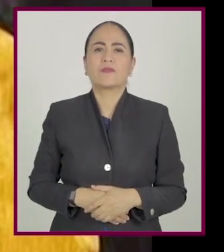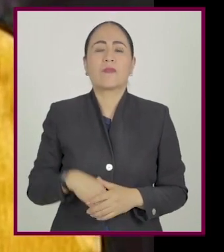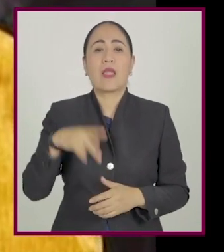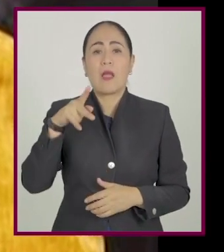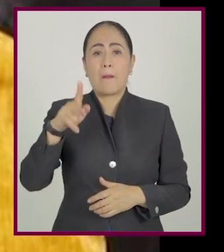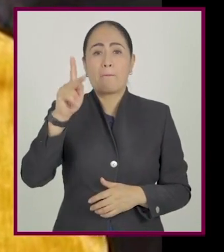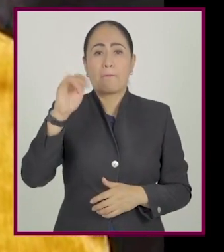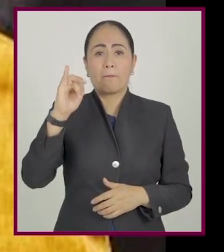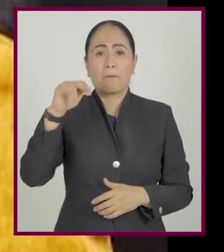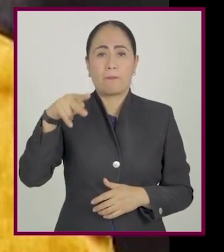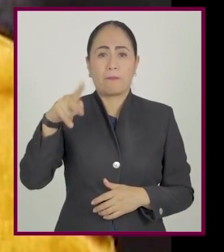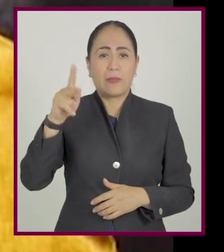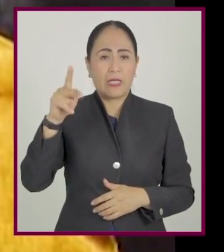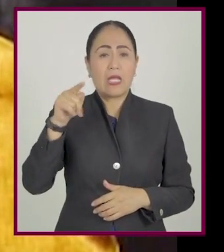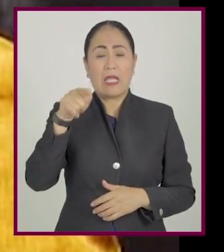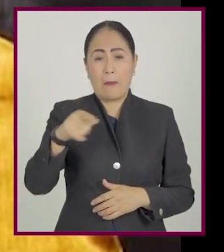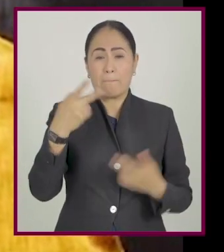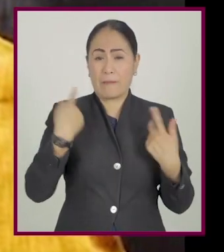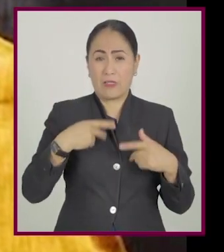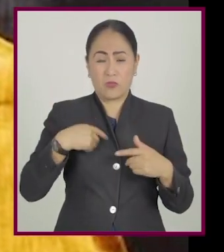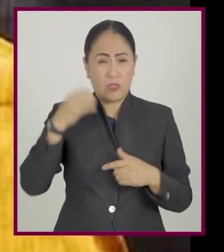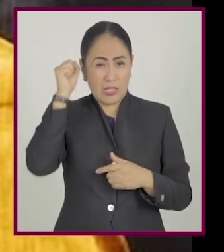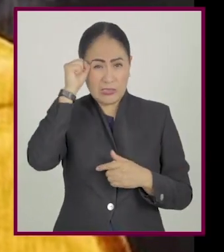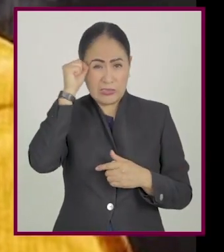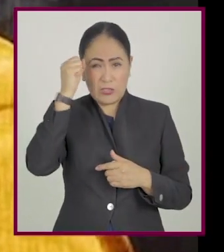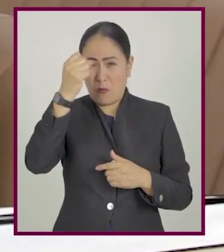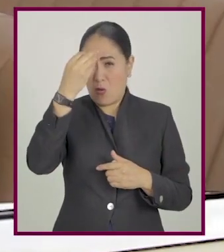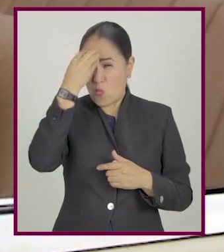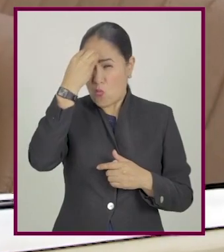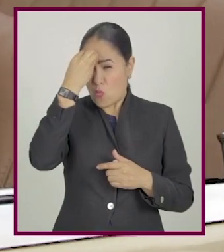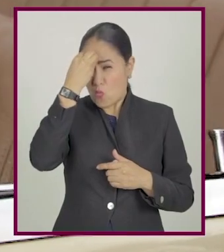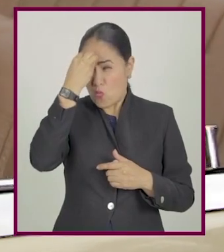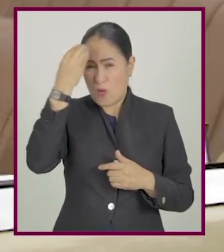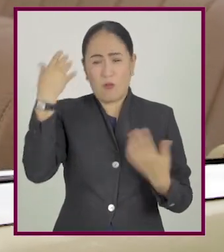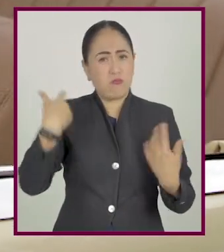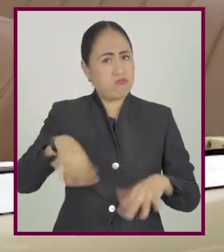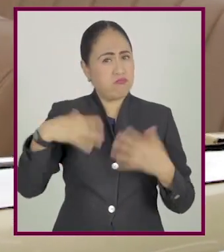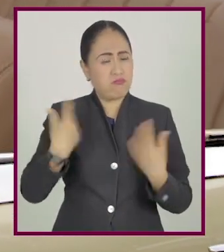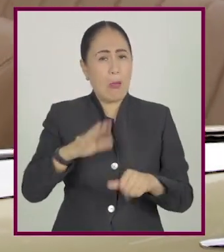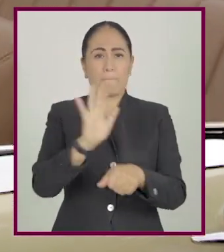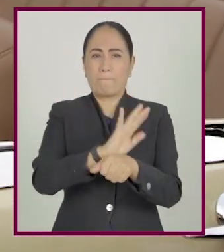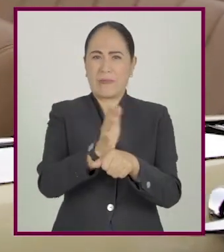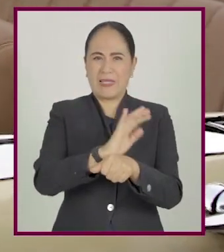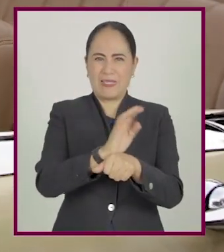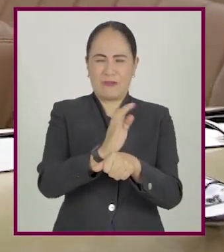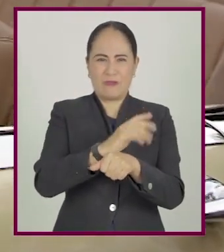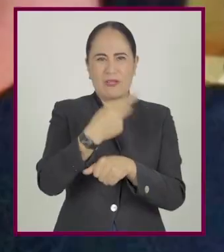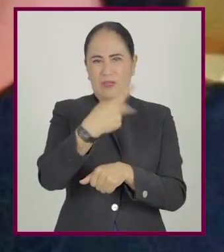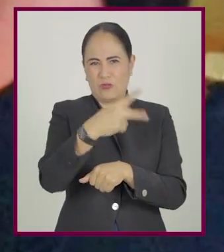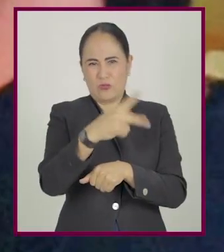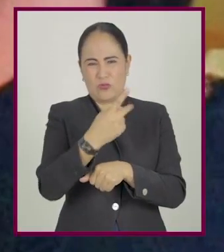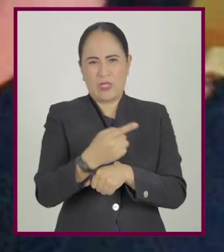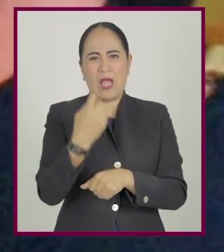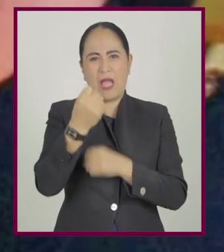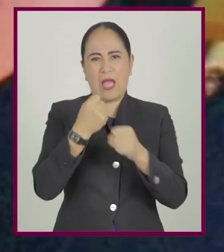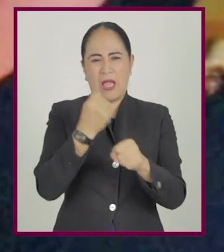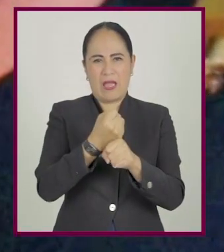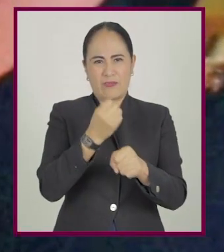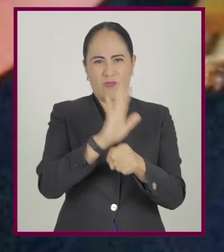persona más reconocida en el mundo por tener este síndrome, ya que se produjo una película basada en él en